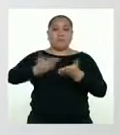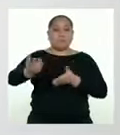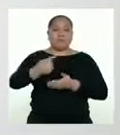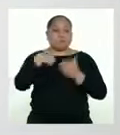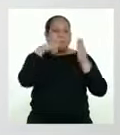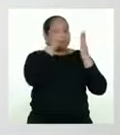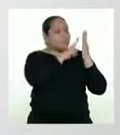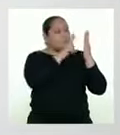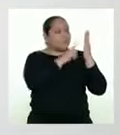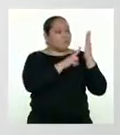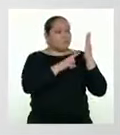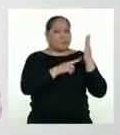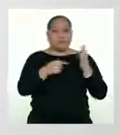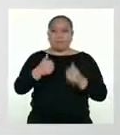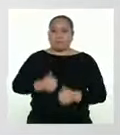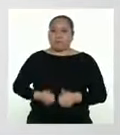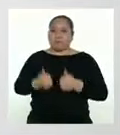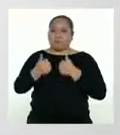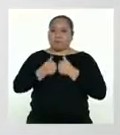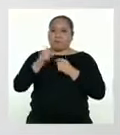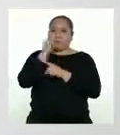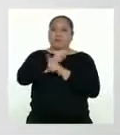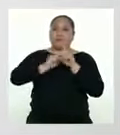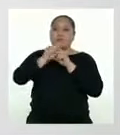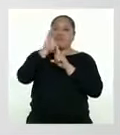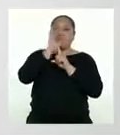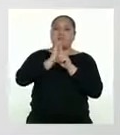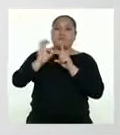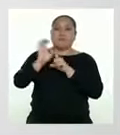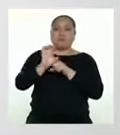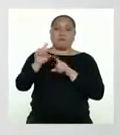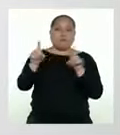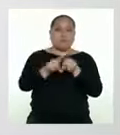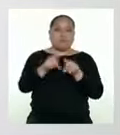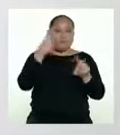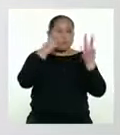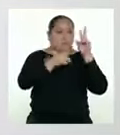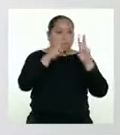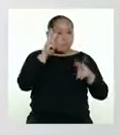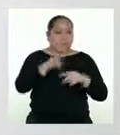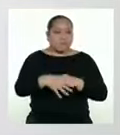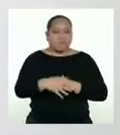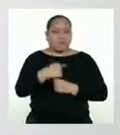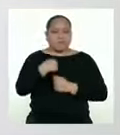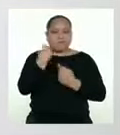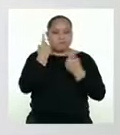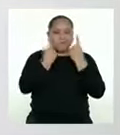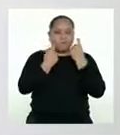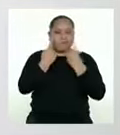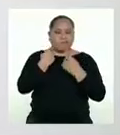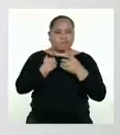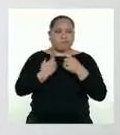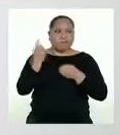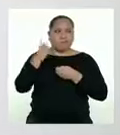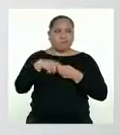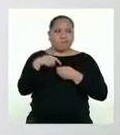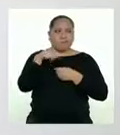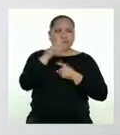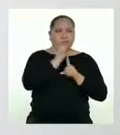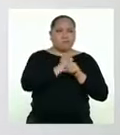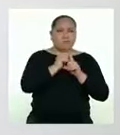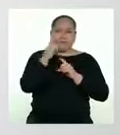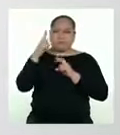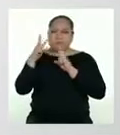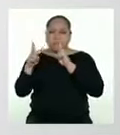lo que leemos y nuestro contexto sociocultural. Además vamos cuestionando desde nuestro rol en la sociedad ciertos